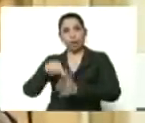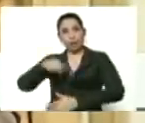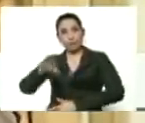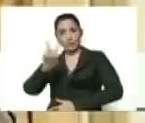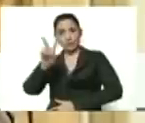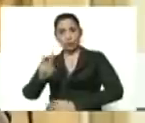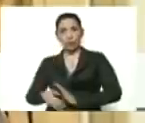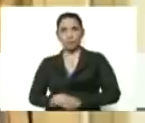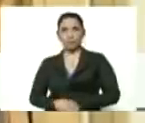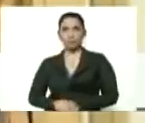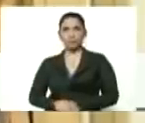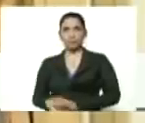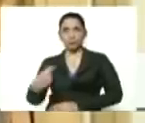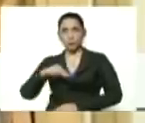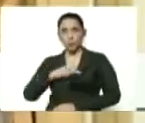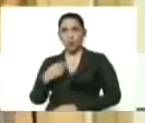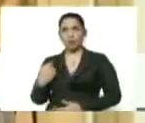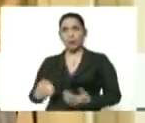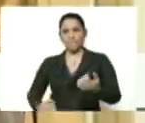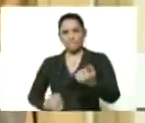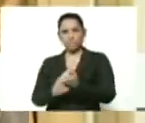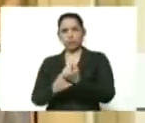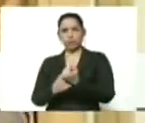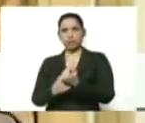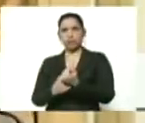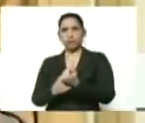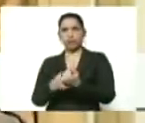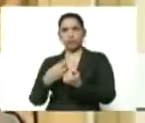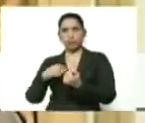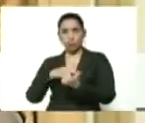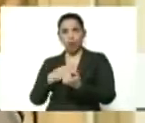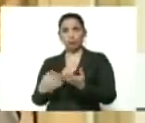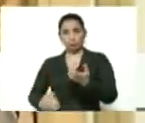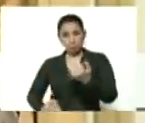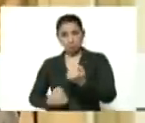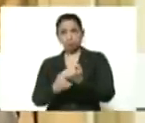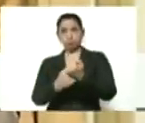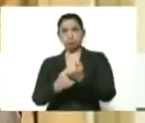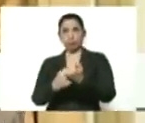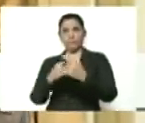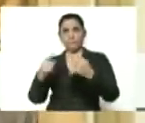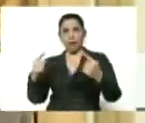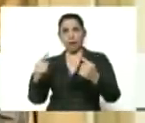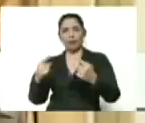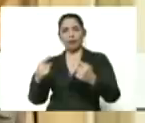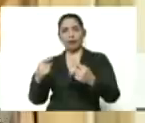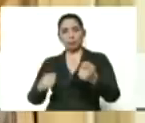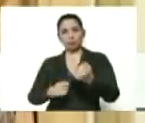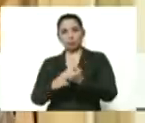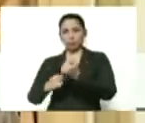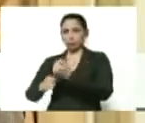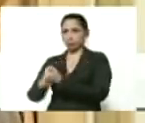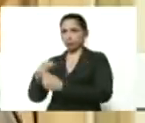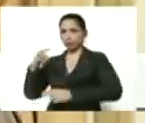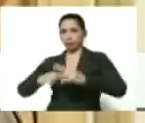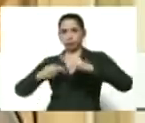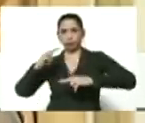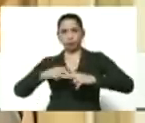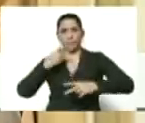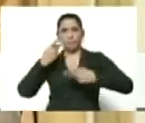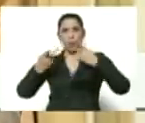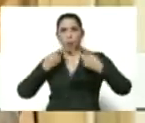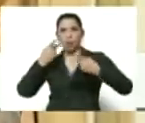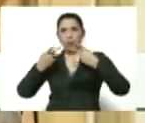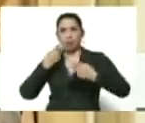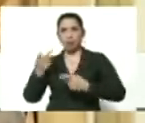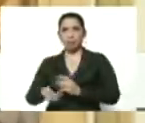Venezuela nuestro aporte, nuestro modesto aporte para contribuir en la construcción de una política